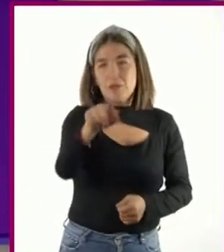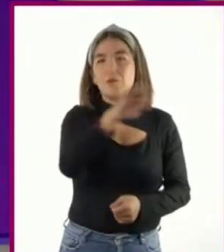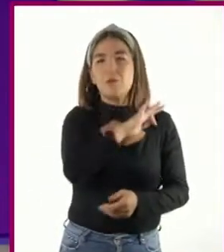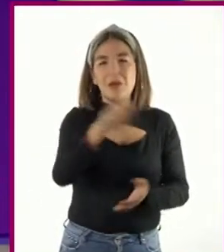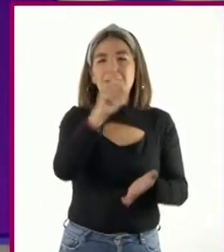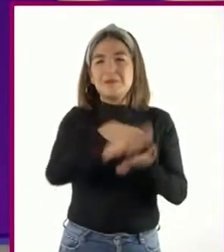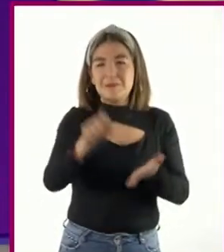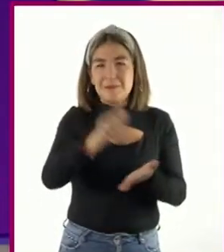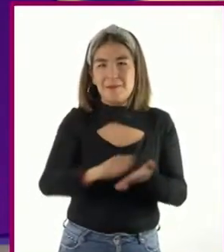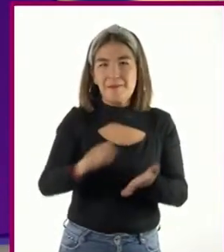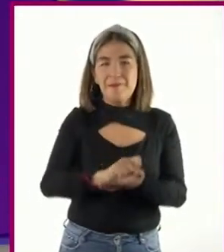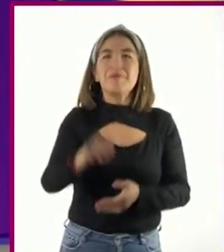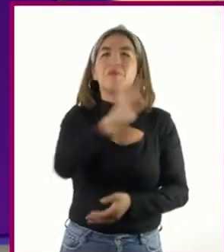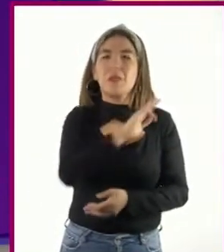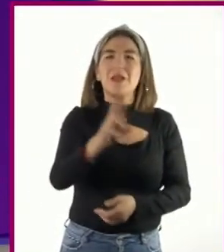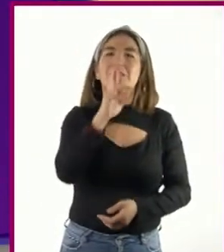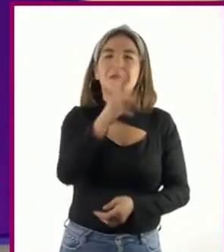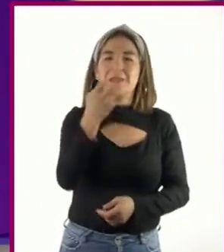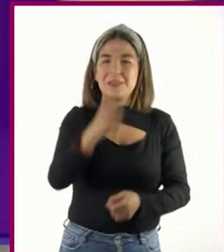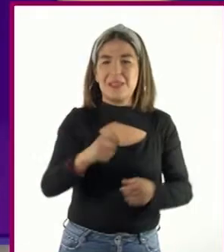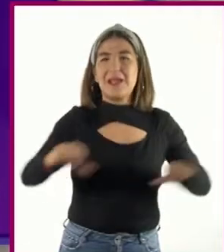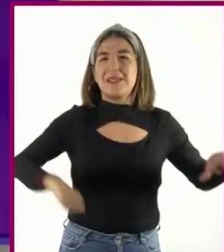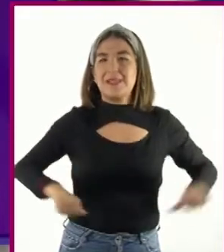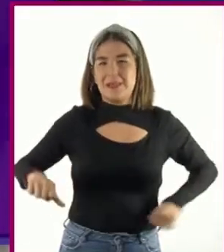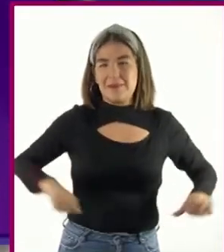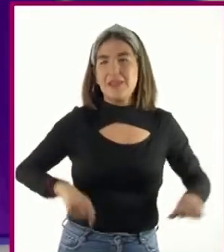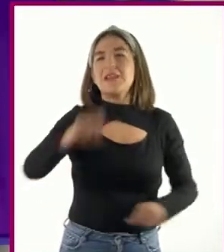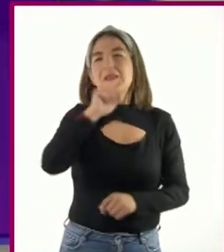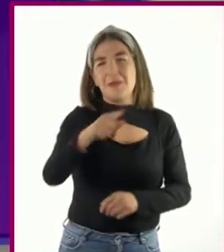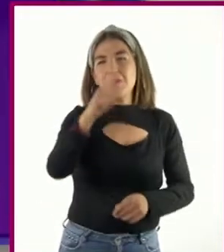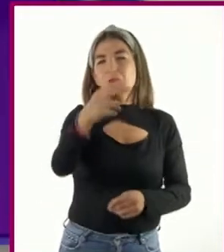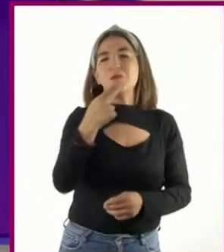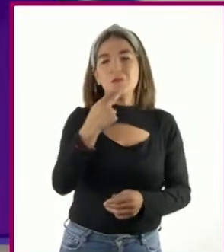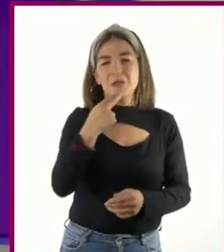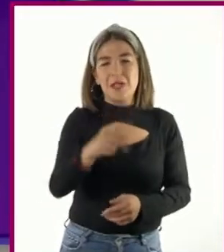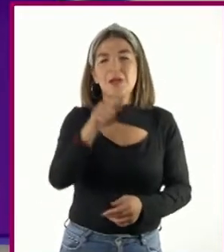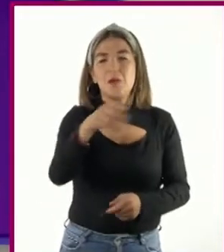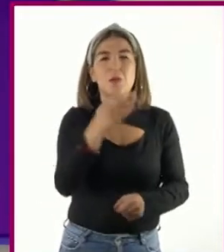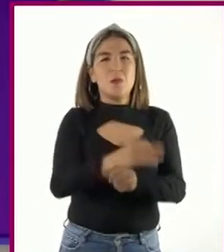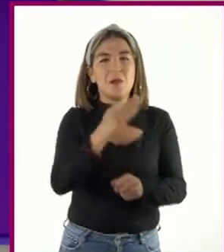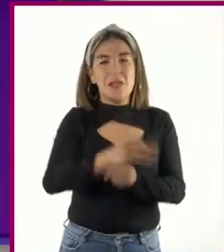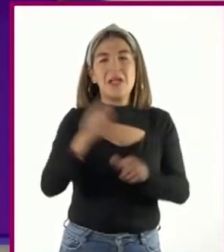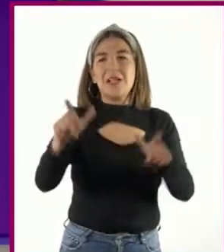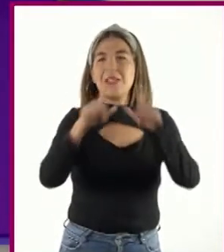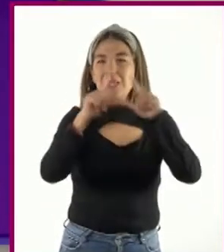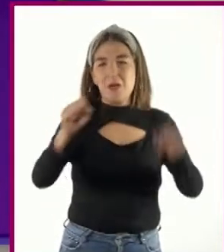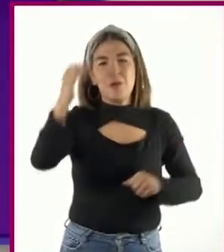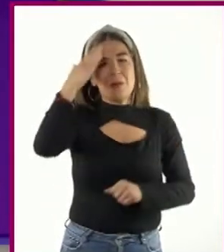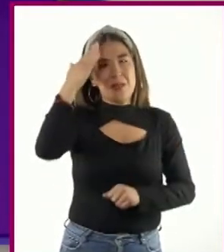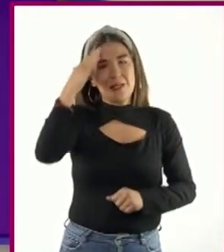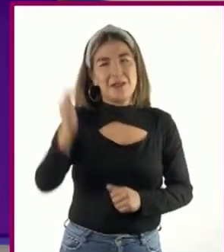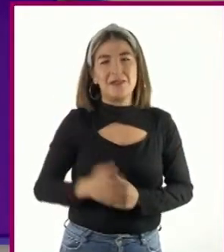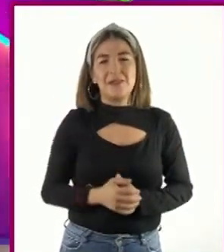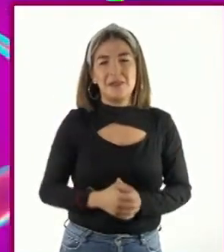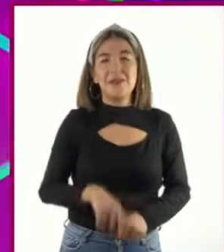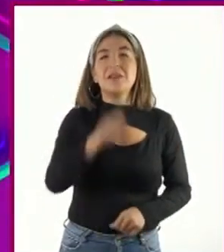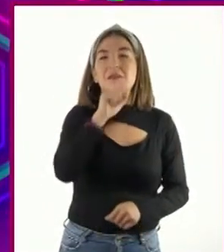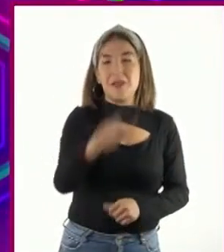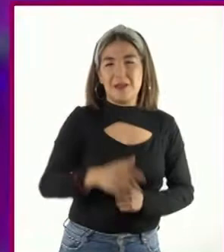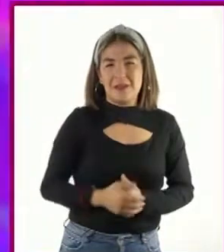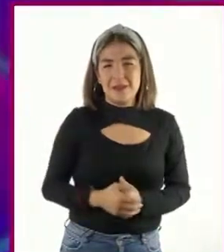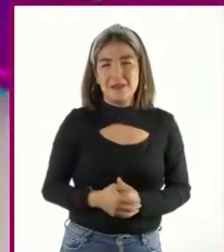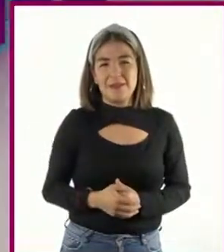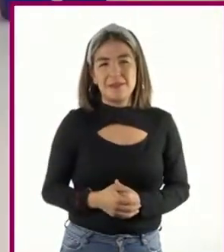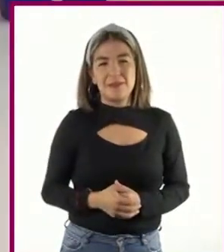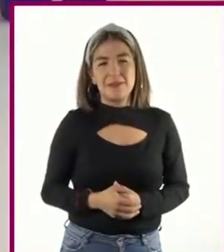tomar notas y resolver los retos. También podría ser útil tener a la mano su libro de texto de lengua materna. Y, por